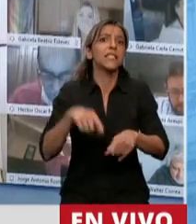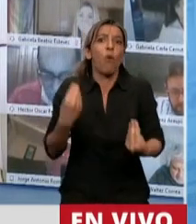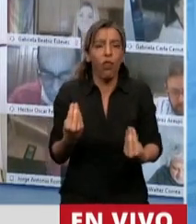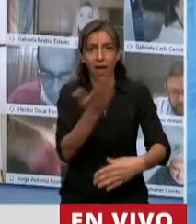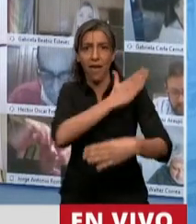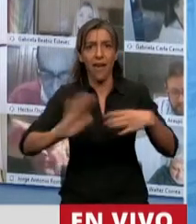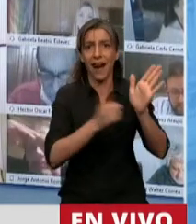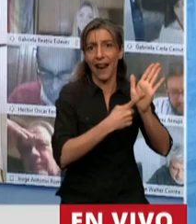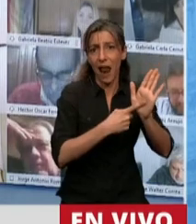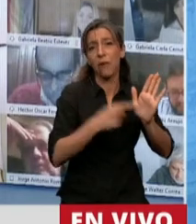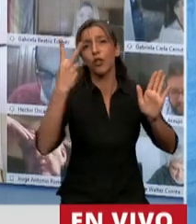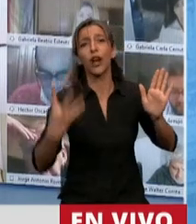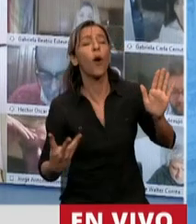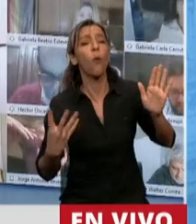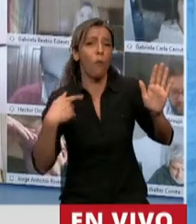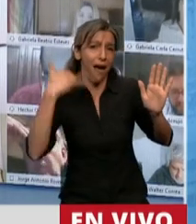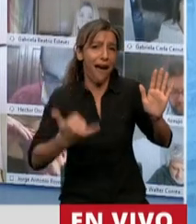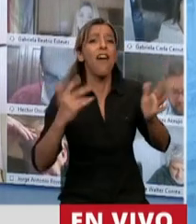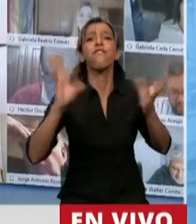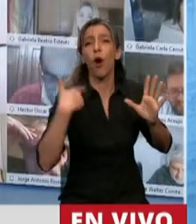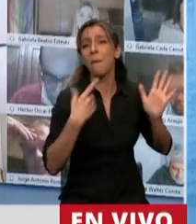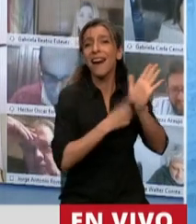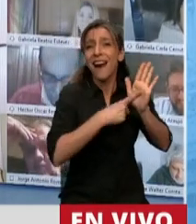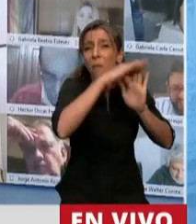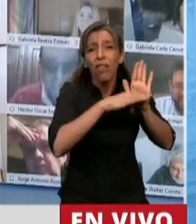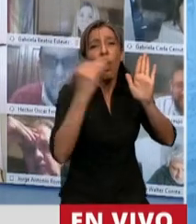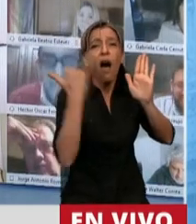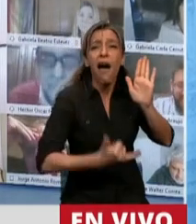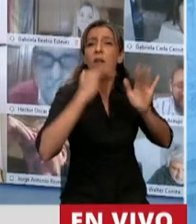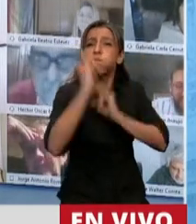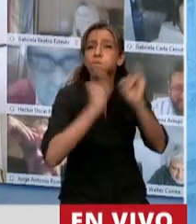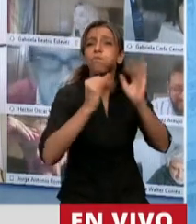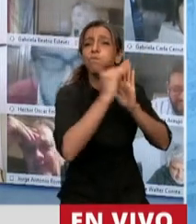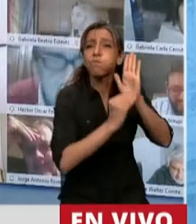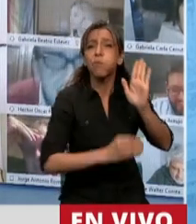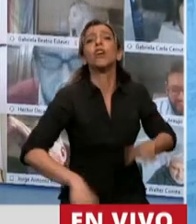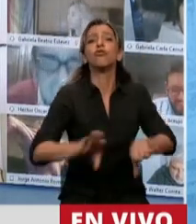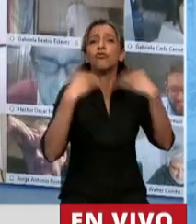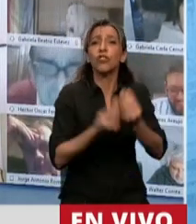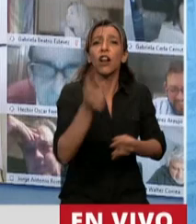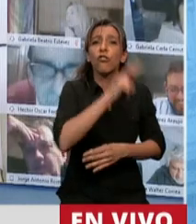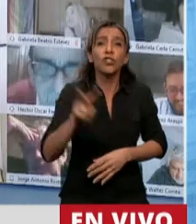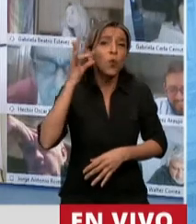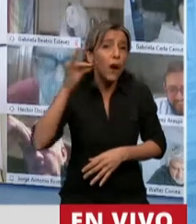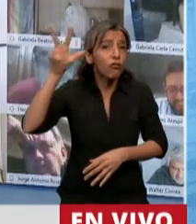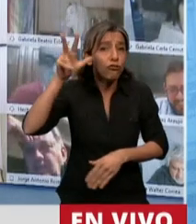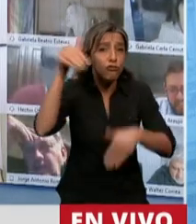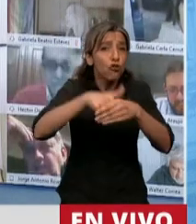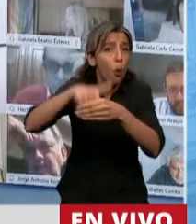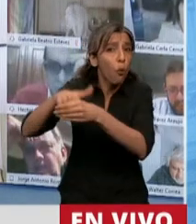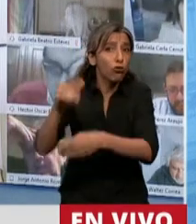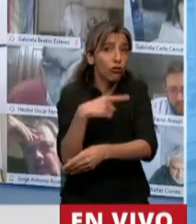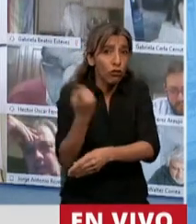La regla nos la impusimos nosotros mismos, con 248 votos sobre 250.